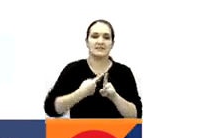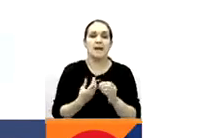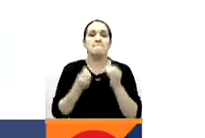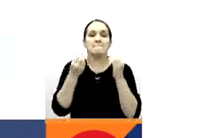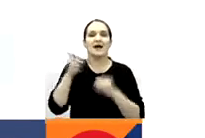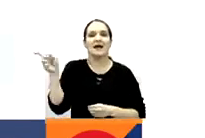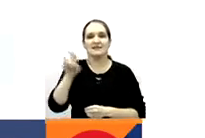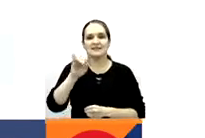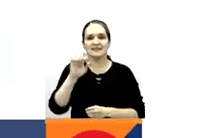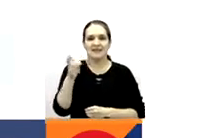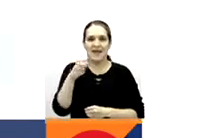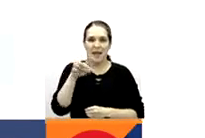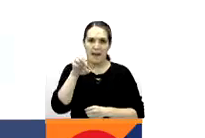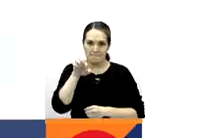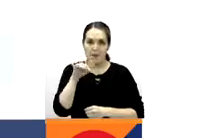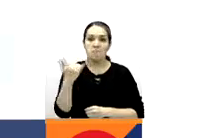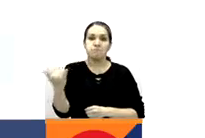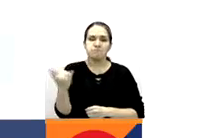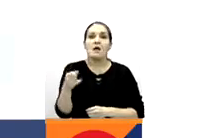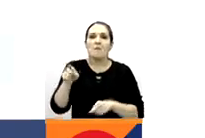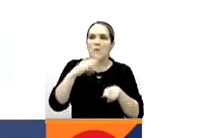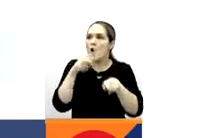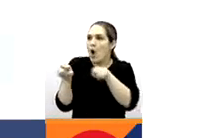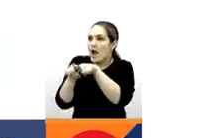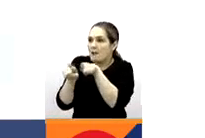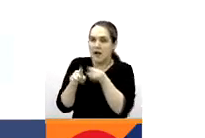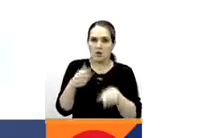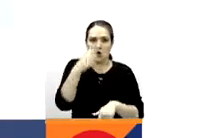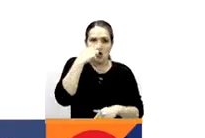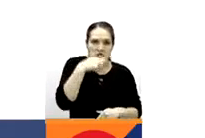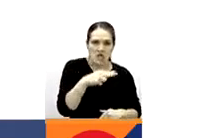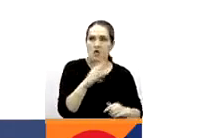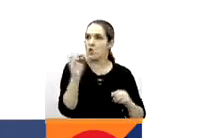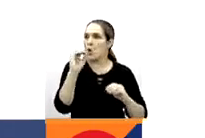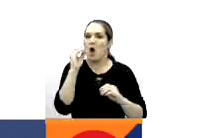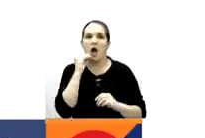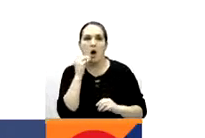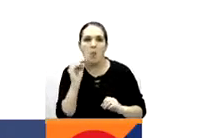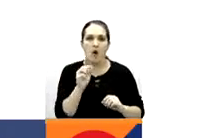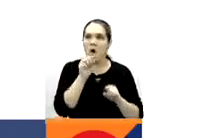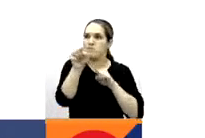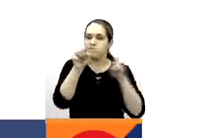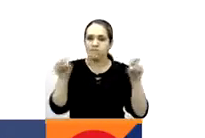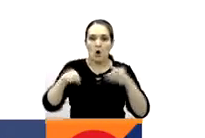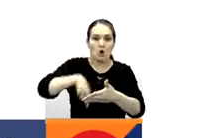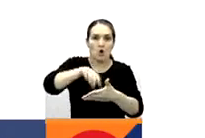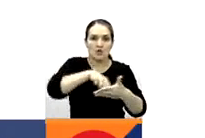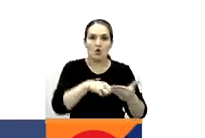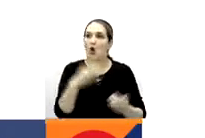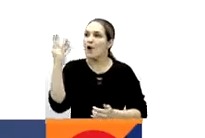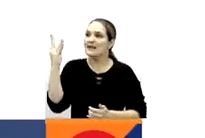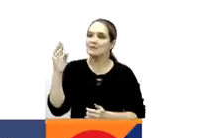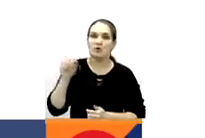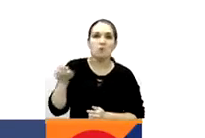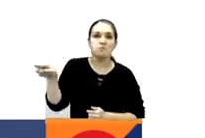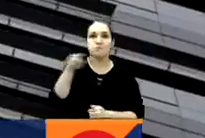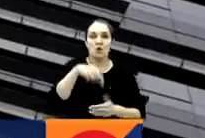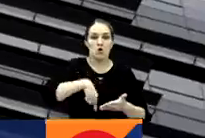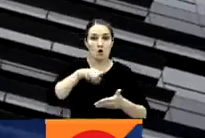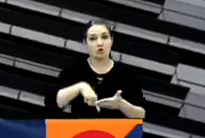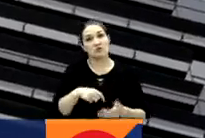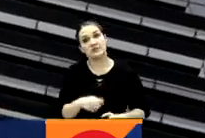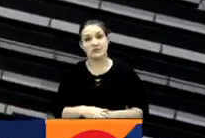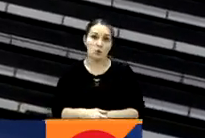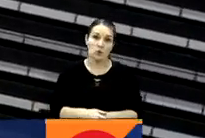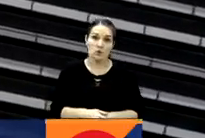en el CIGEP el reporte de hermanos, nietos y abuelos de contratistas, así como de hermanos, nietos y abuelos de su cónyuge que tengan contratos con el Estado.